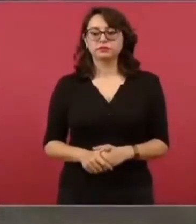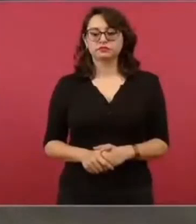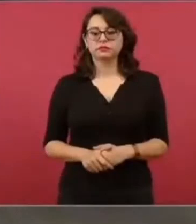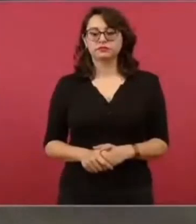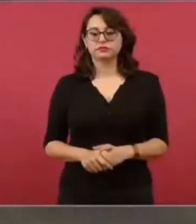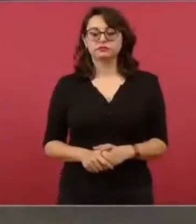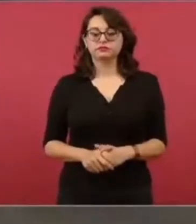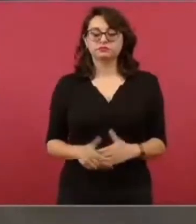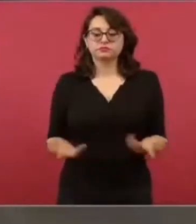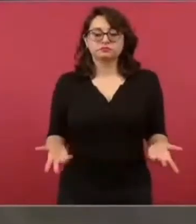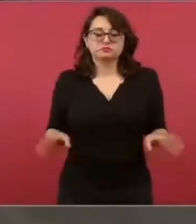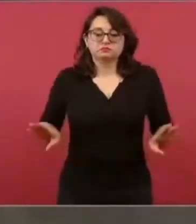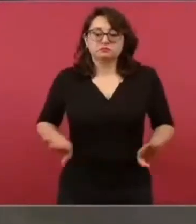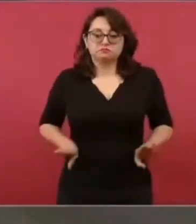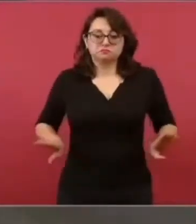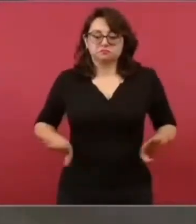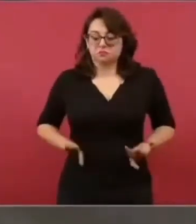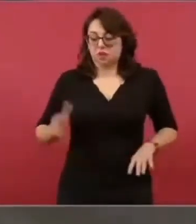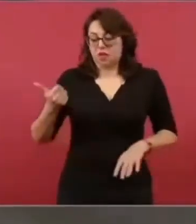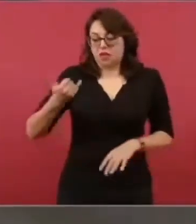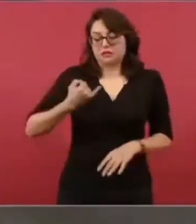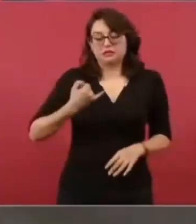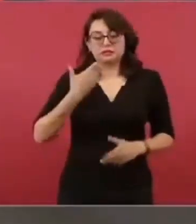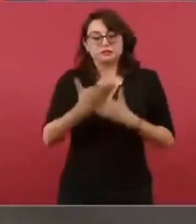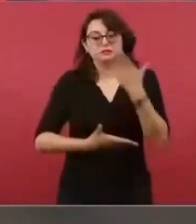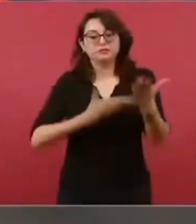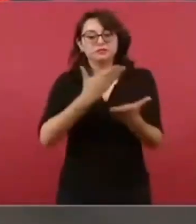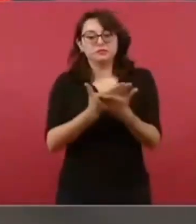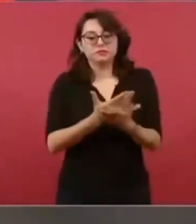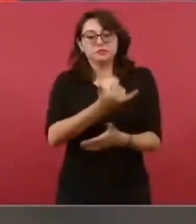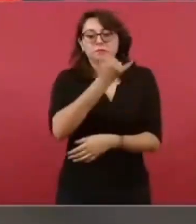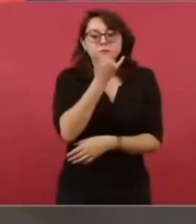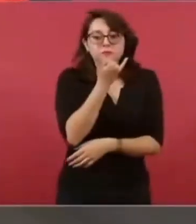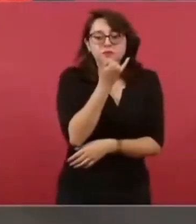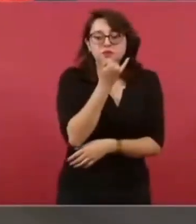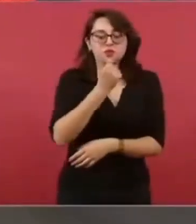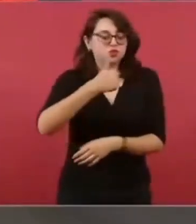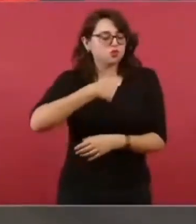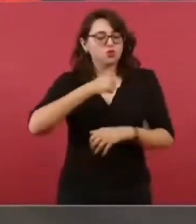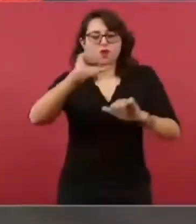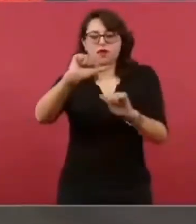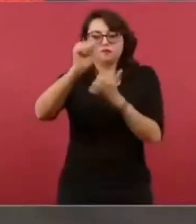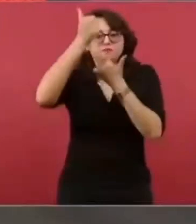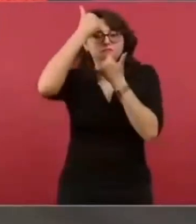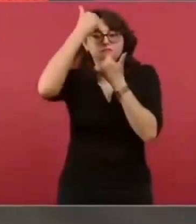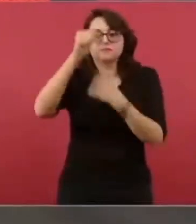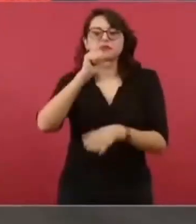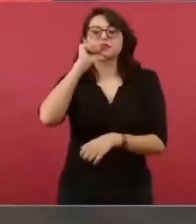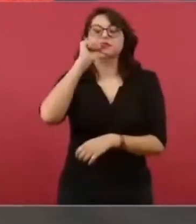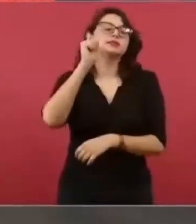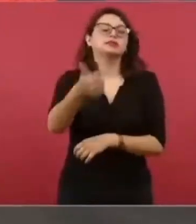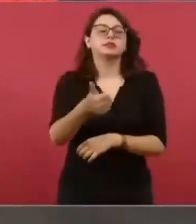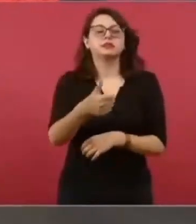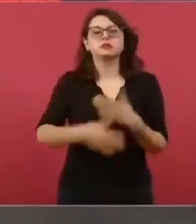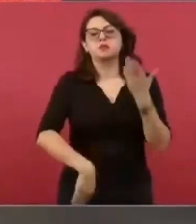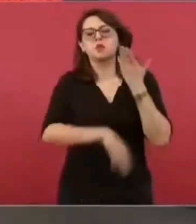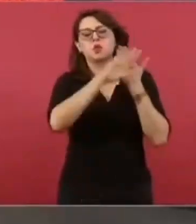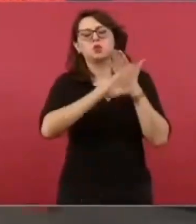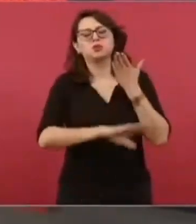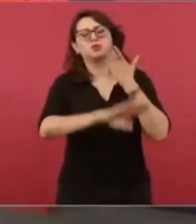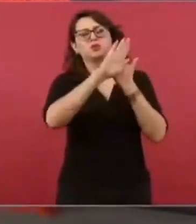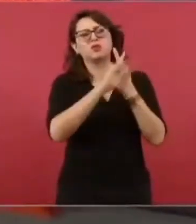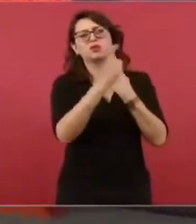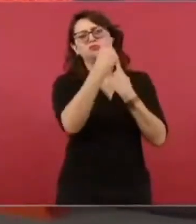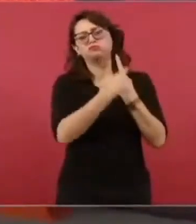de esta manera. No me van a hacer cambiar nada más por las críticas. Ahora,